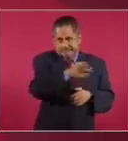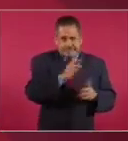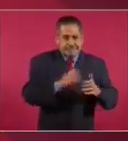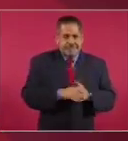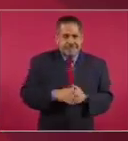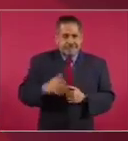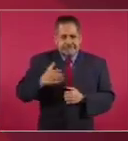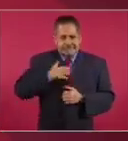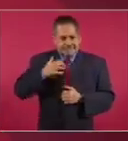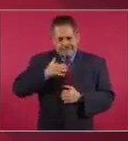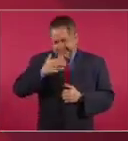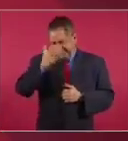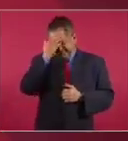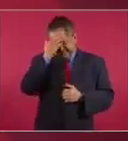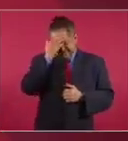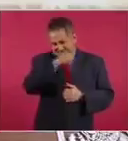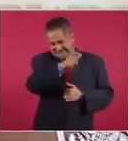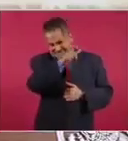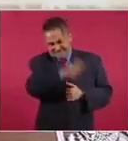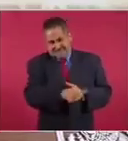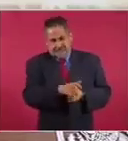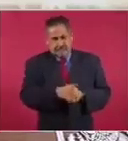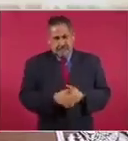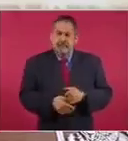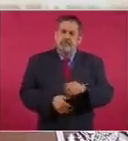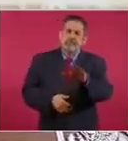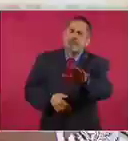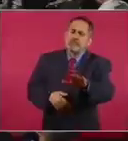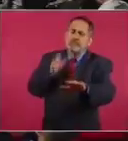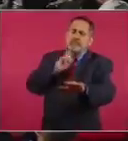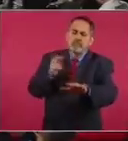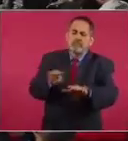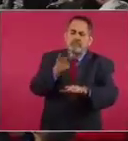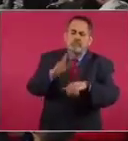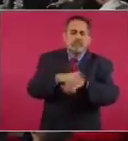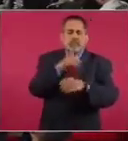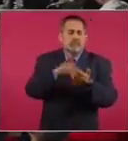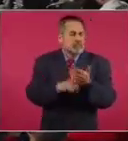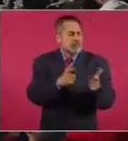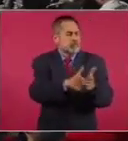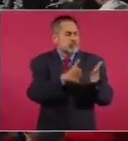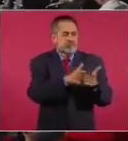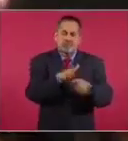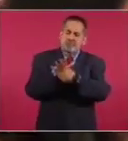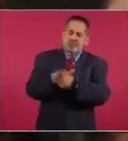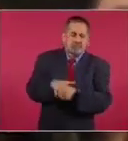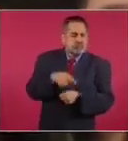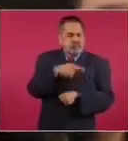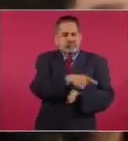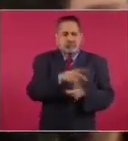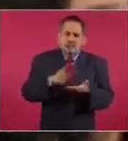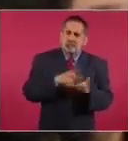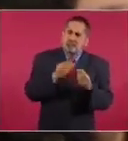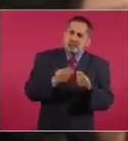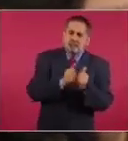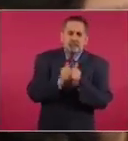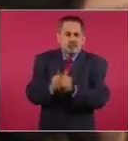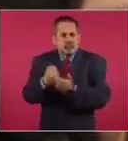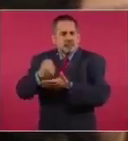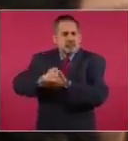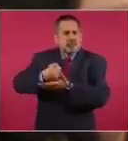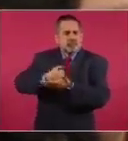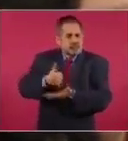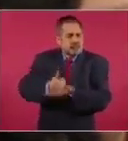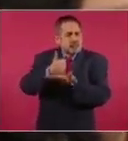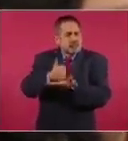los conozco muy bien. Pero ¿por qué considerar los grupos de presión si están en muchos casos, bueno, acompañando luchas